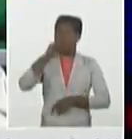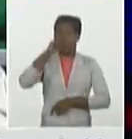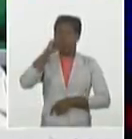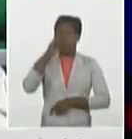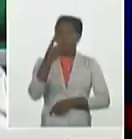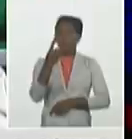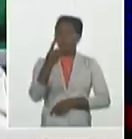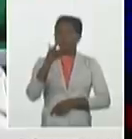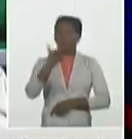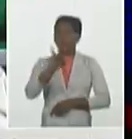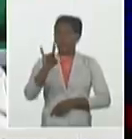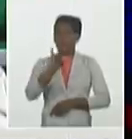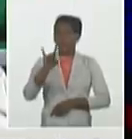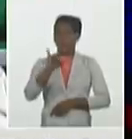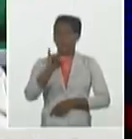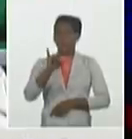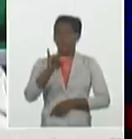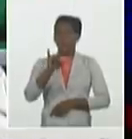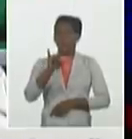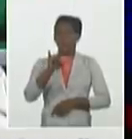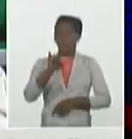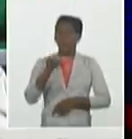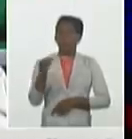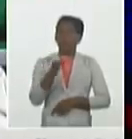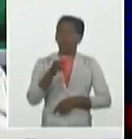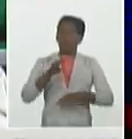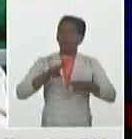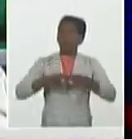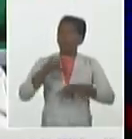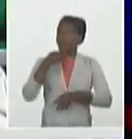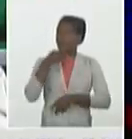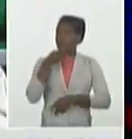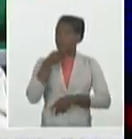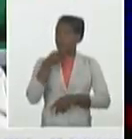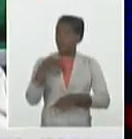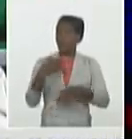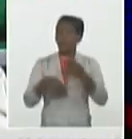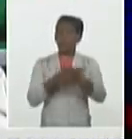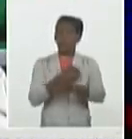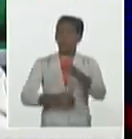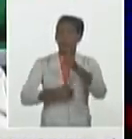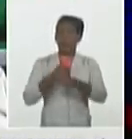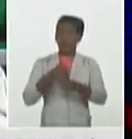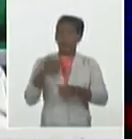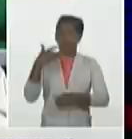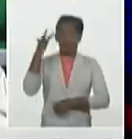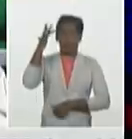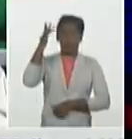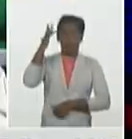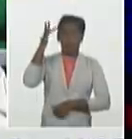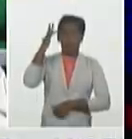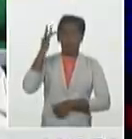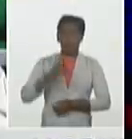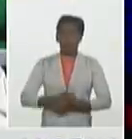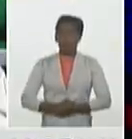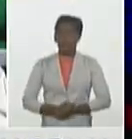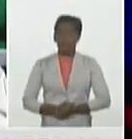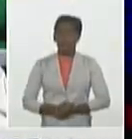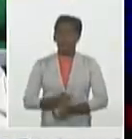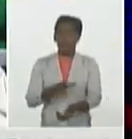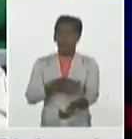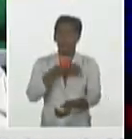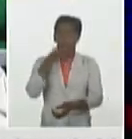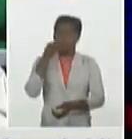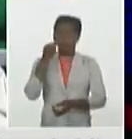municipio de Habana Vieja, hipertensión arterial, demencia senil, diabetes mellitus,